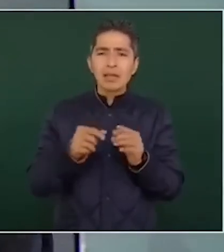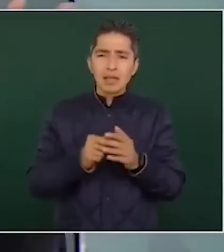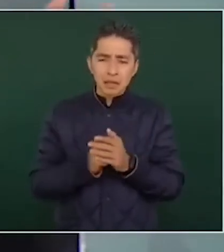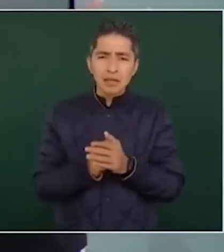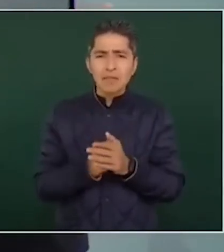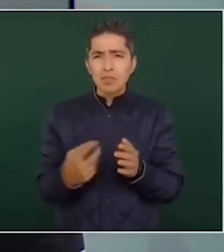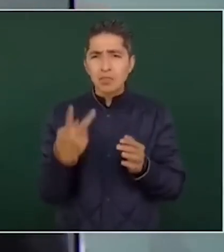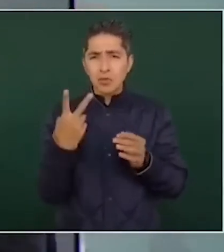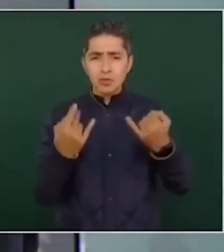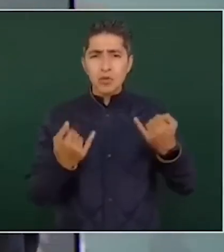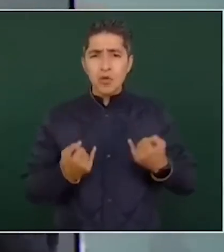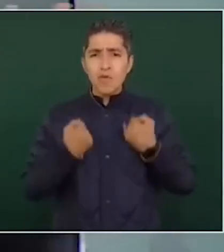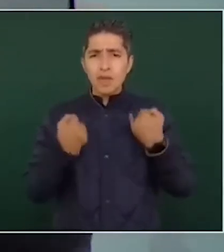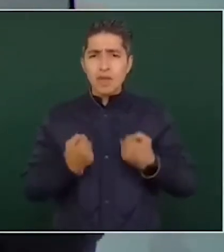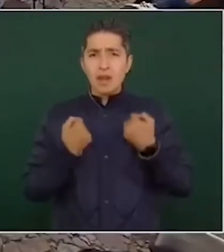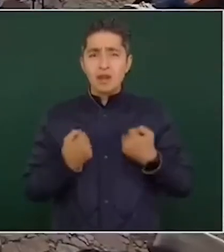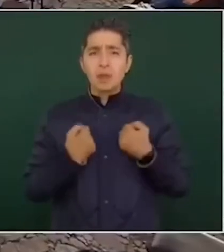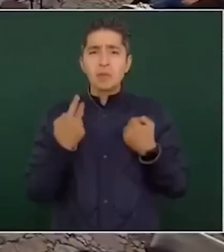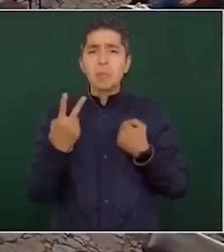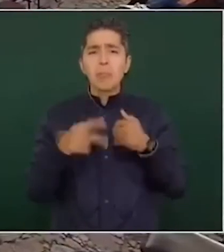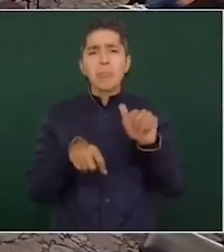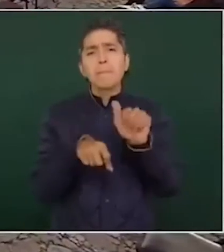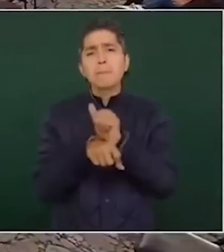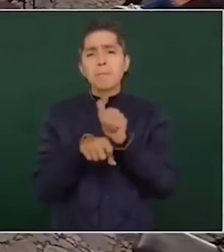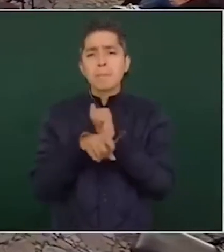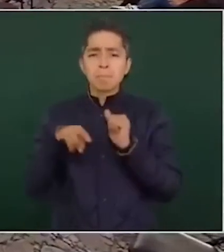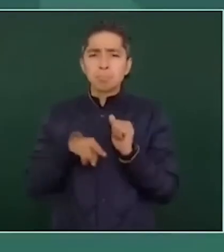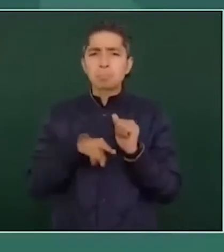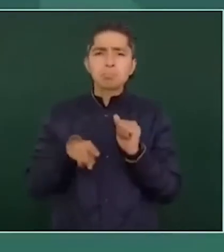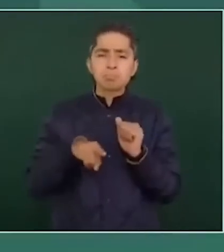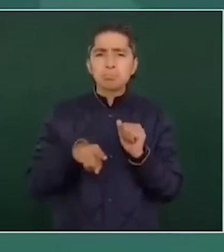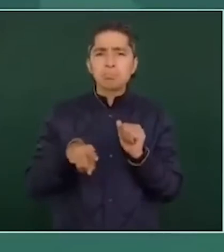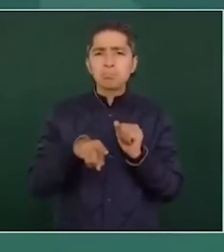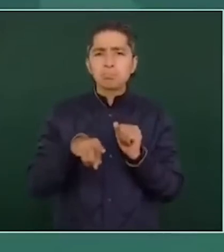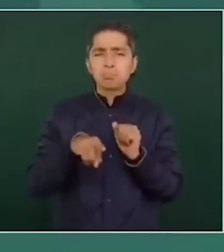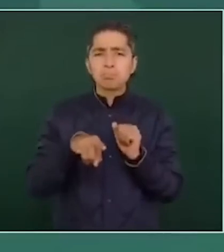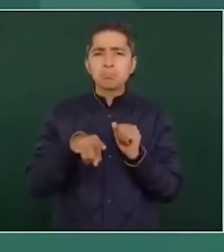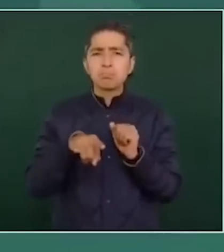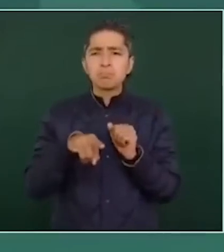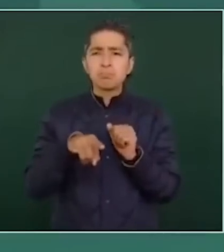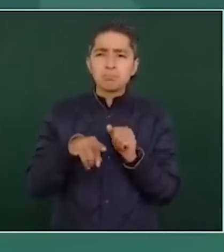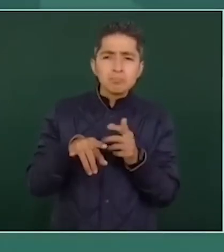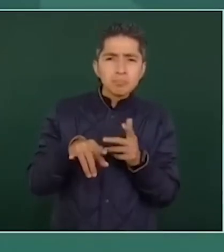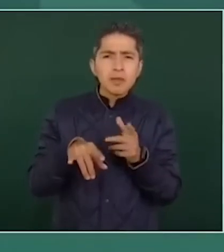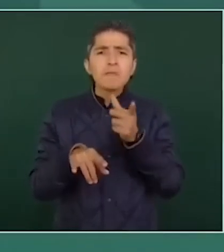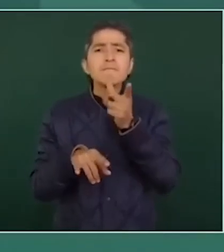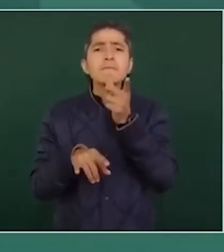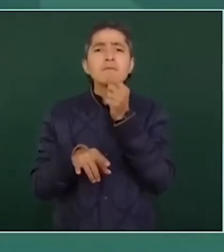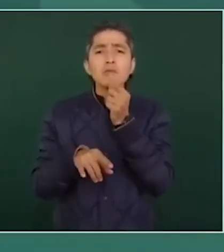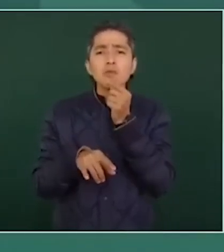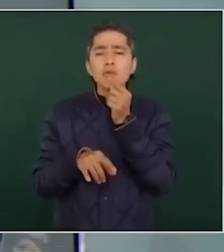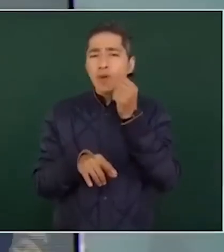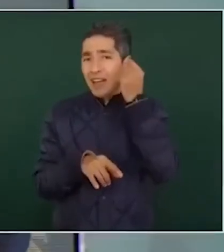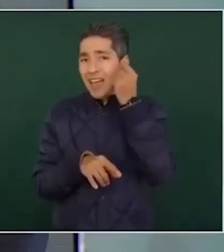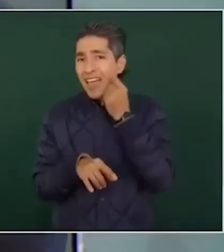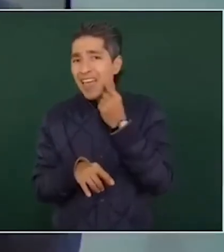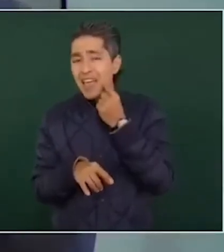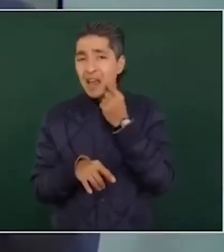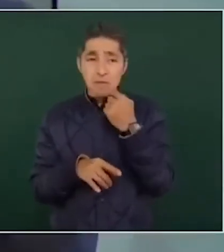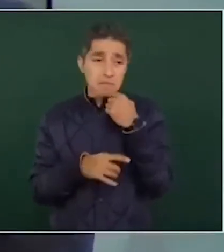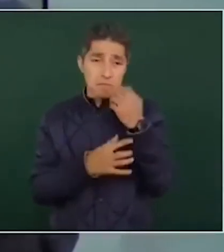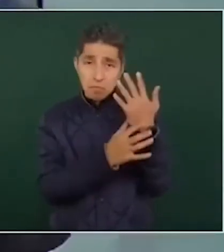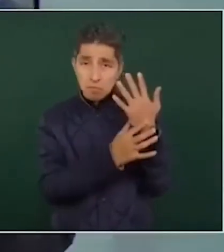Ayotzinapa, para conmemorar el 98 aniversario de su fundación. En medio de la tristeza, la búsqueda de la verdad y la